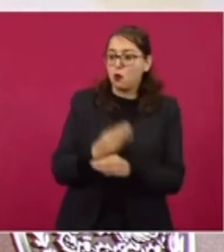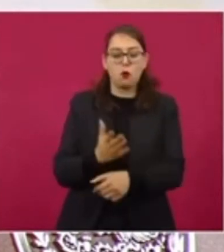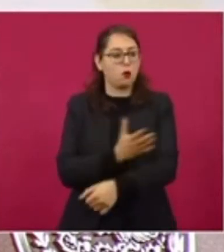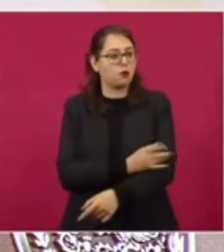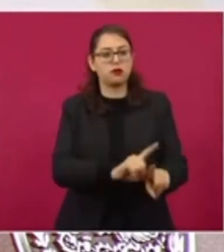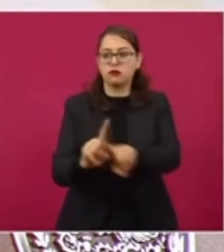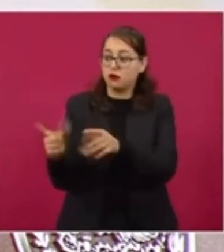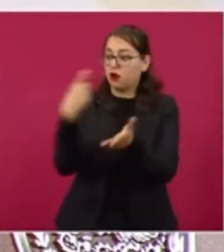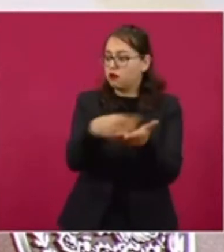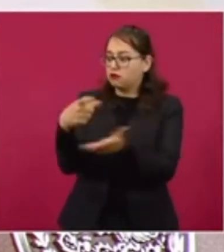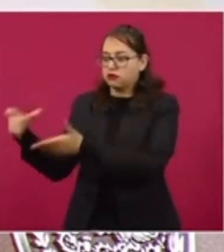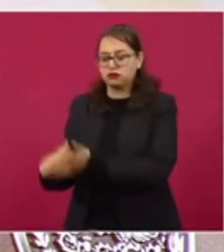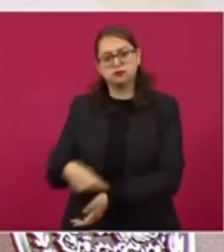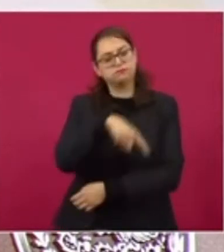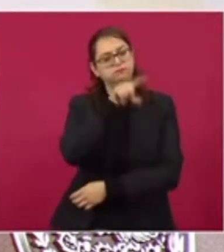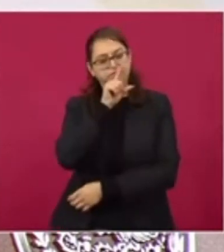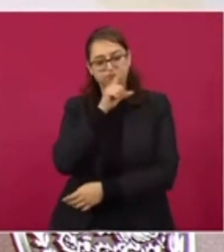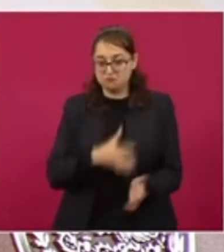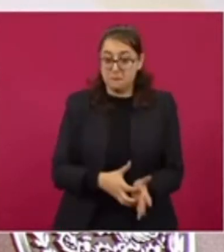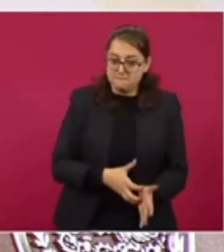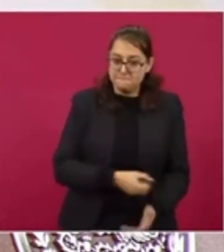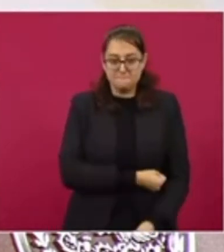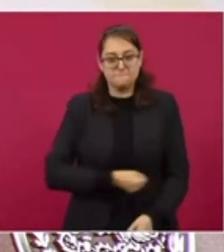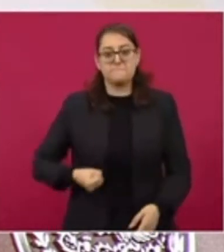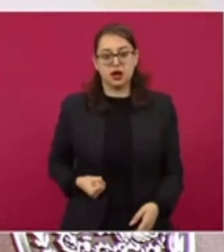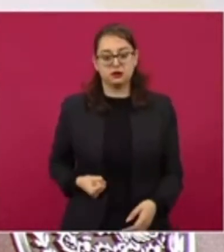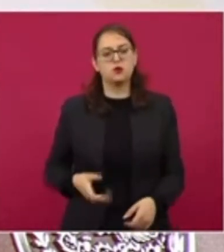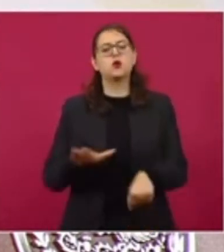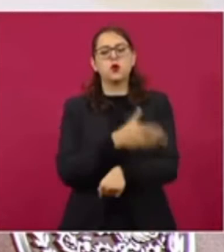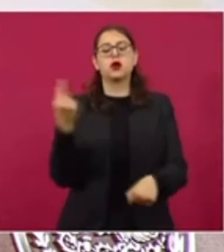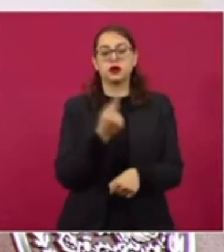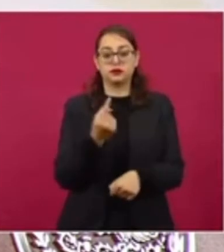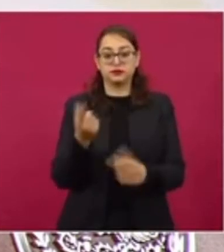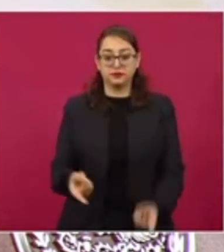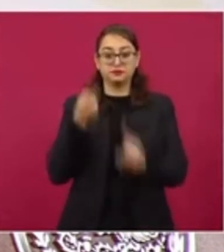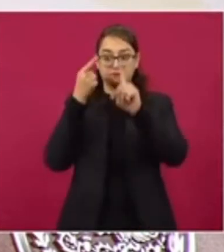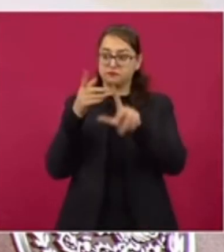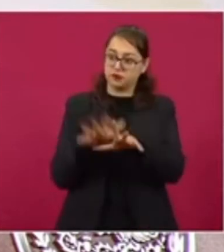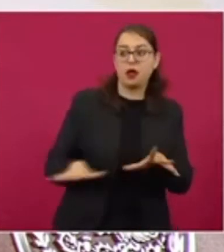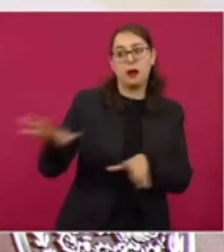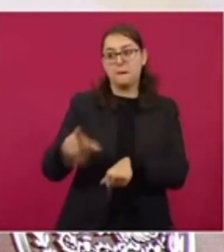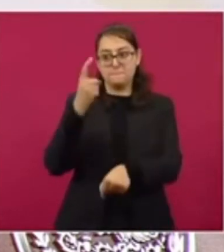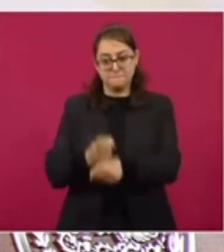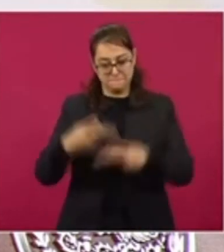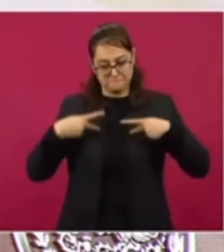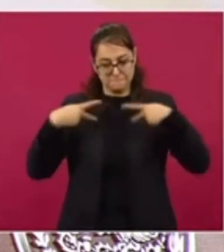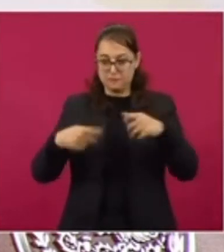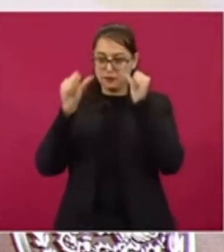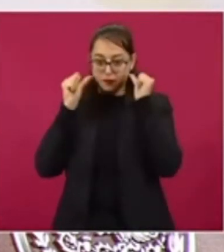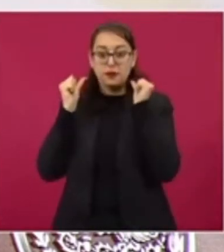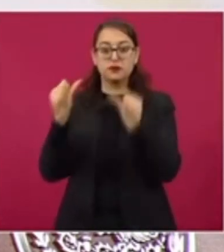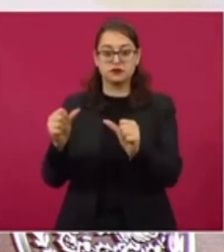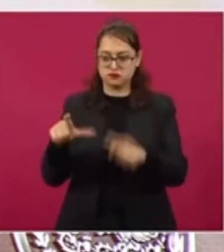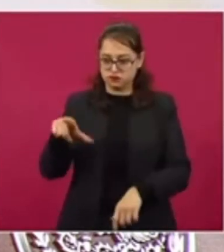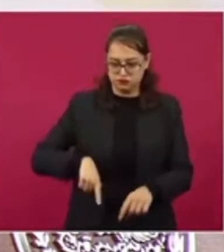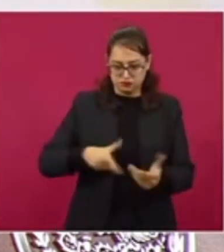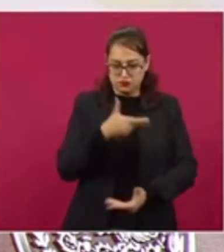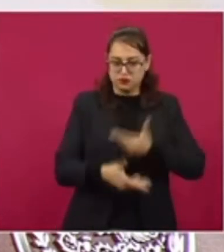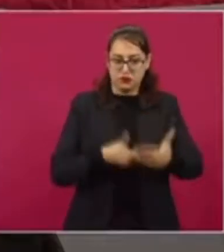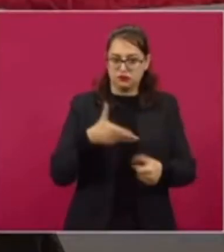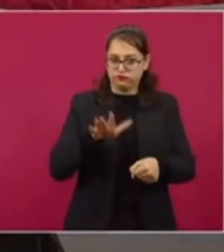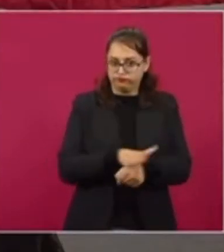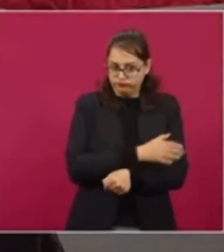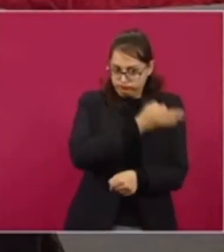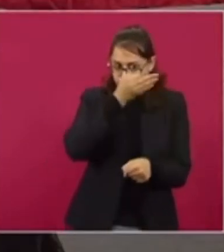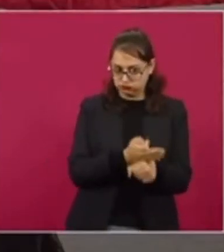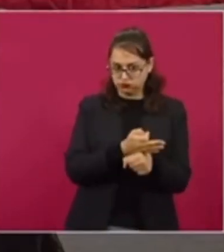republicana es un modo de vida democrático sustentado en el interés general y en la sobriedad de la vida pública. Si se adopta como una